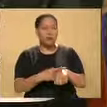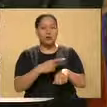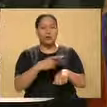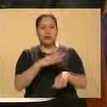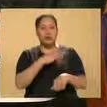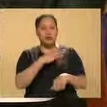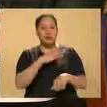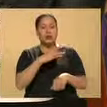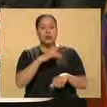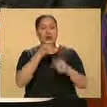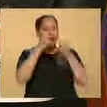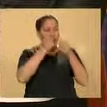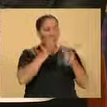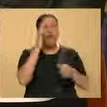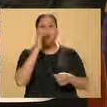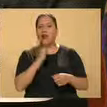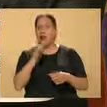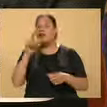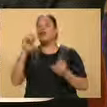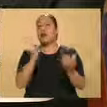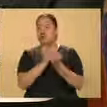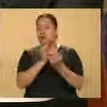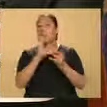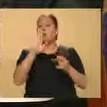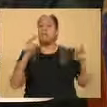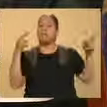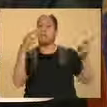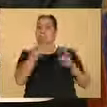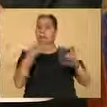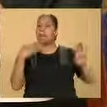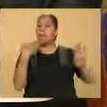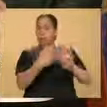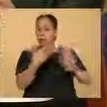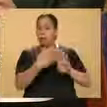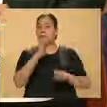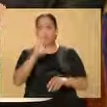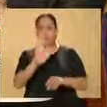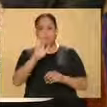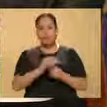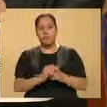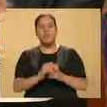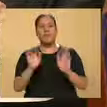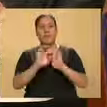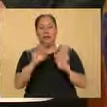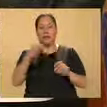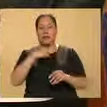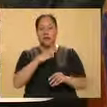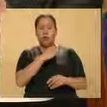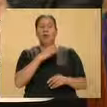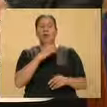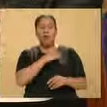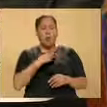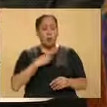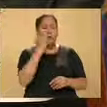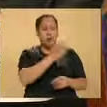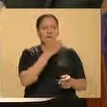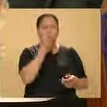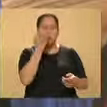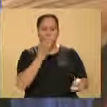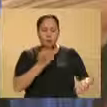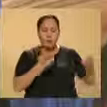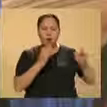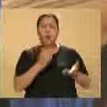atenderlo, es una forma de violencia. Si omites ciertas obligaciones de crianza, ciertas obligaciones de